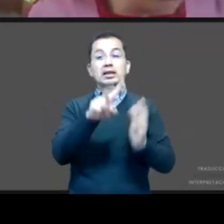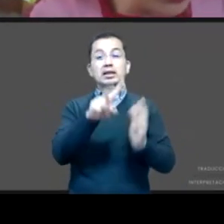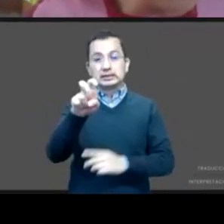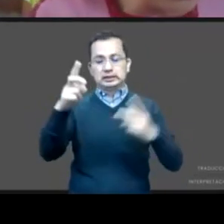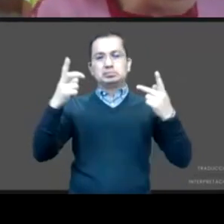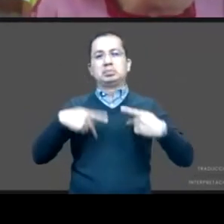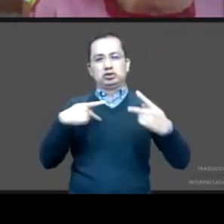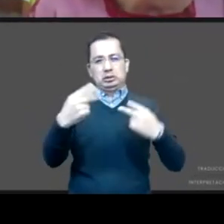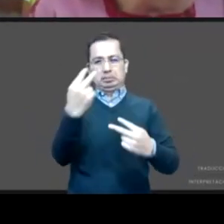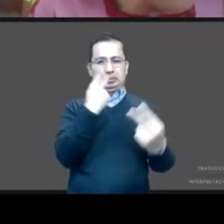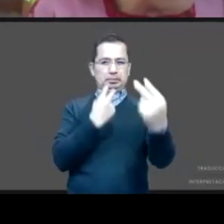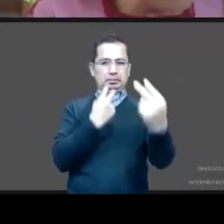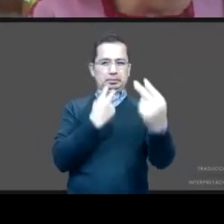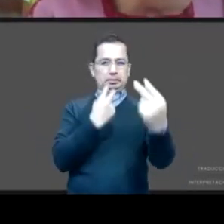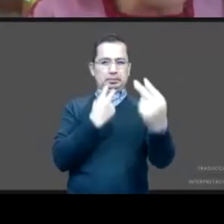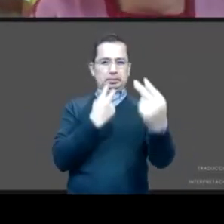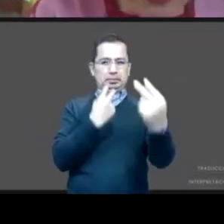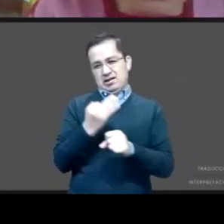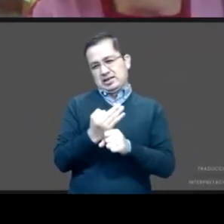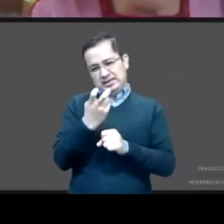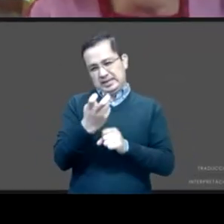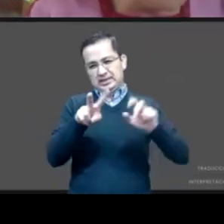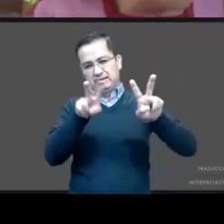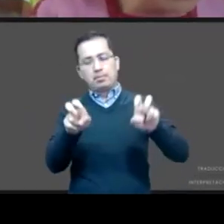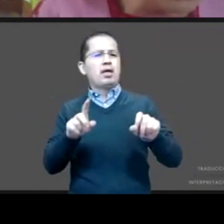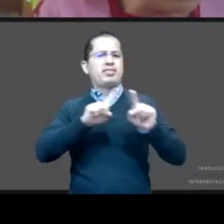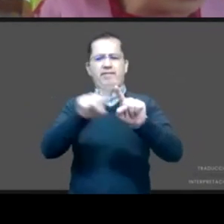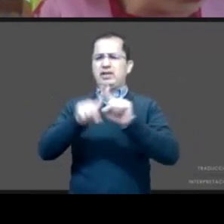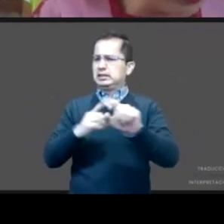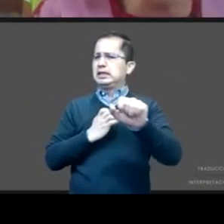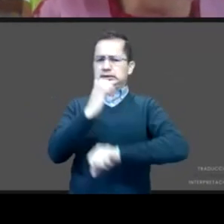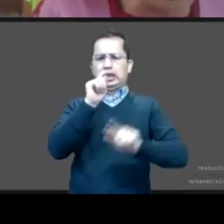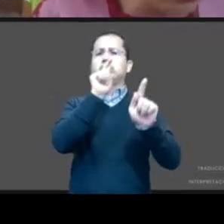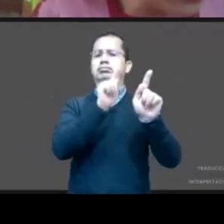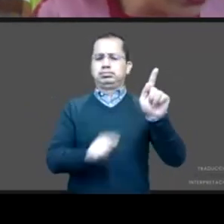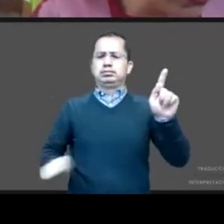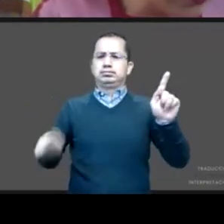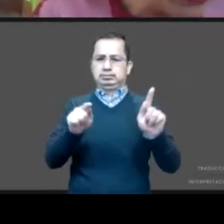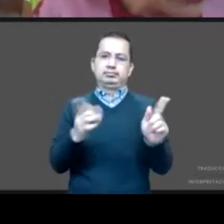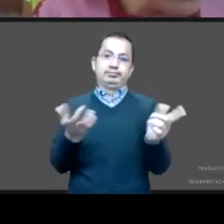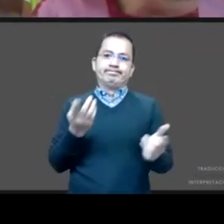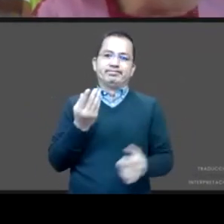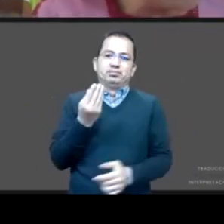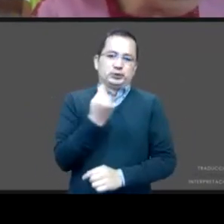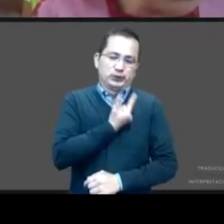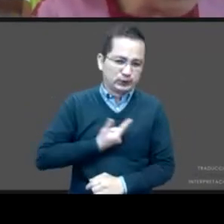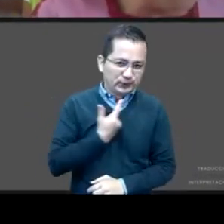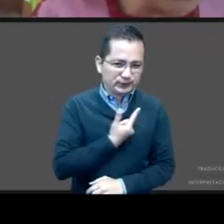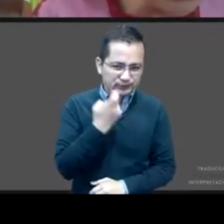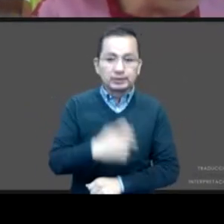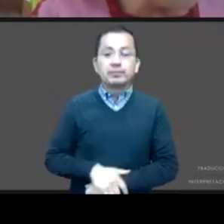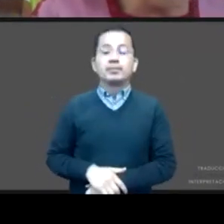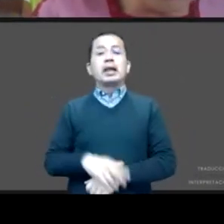seguimiento a esta conversación de diferentes entidades federativas, lo cual nos da mucho más gusto. Tenemos a